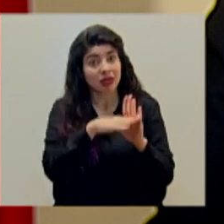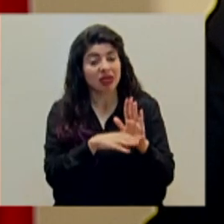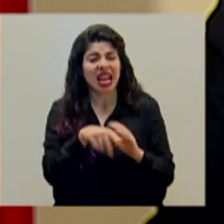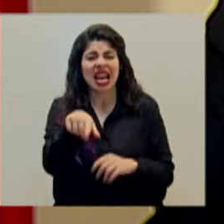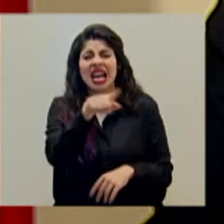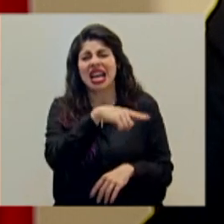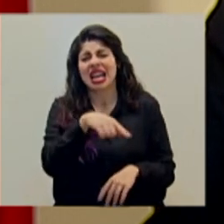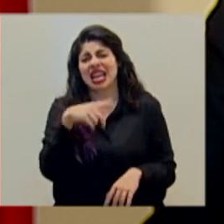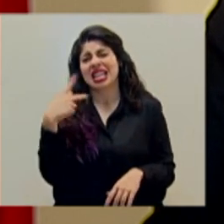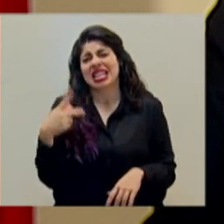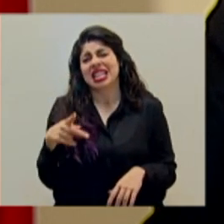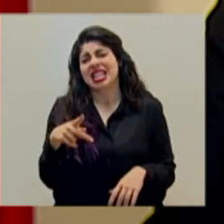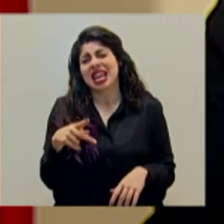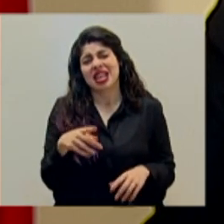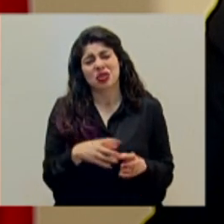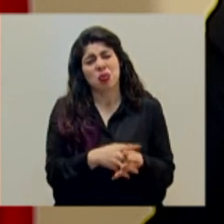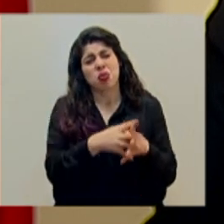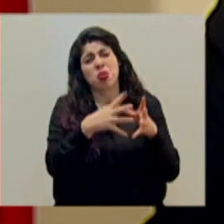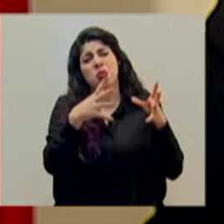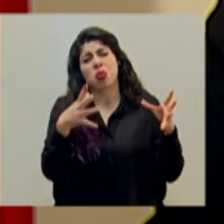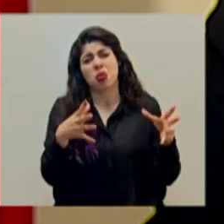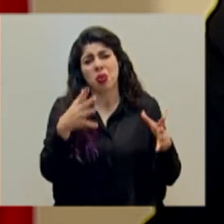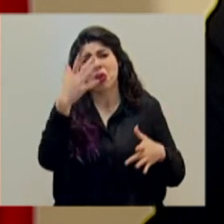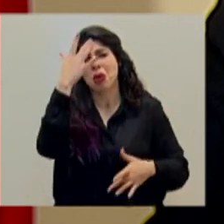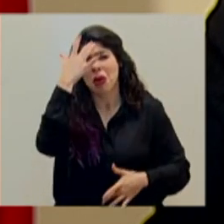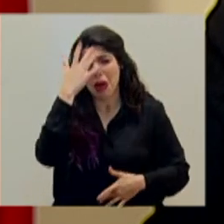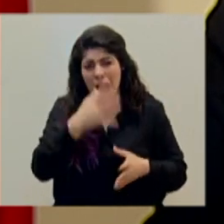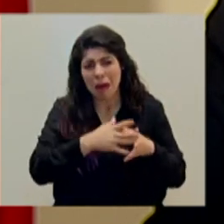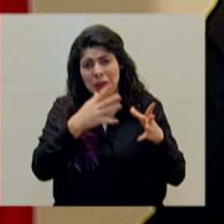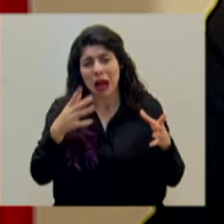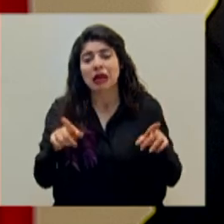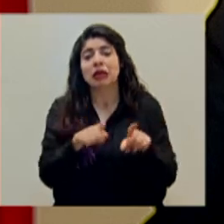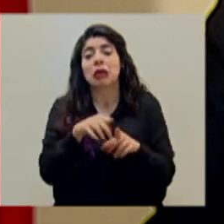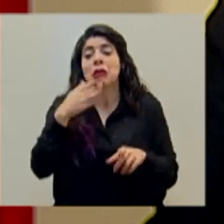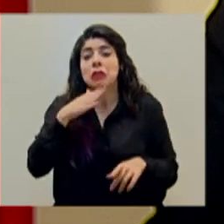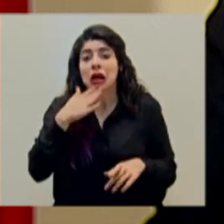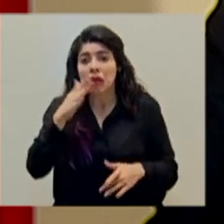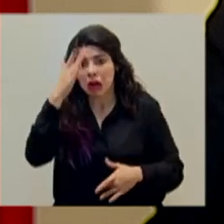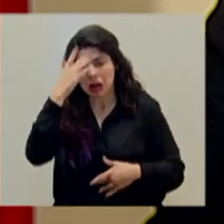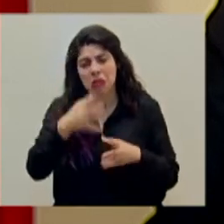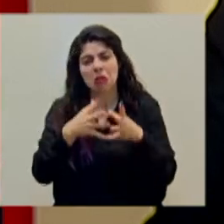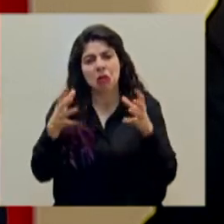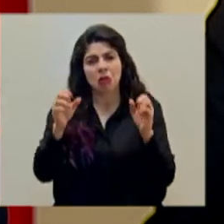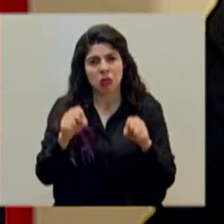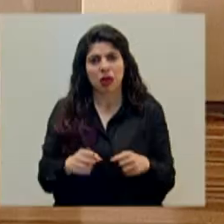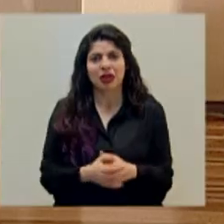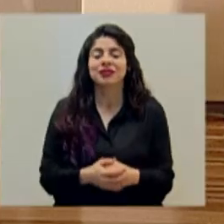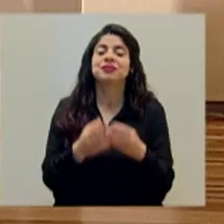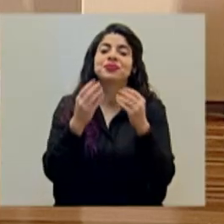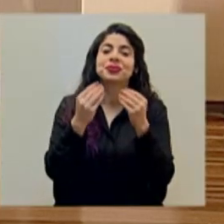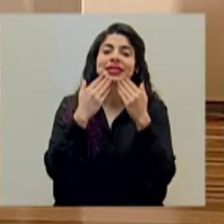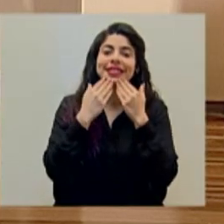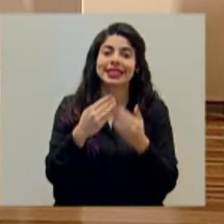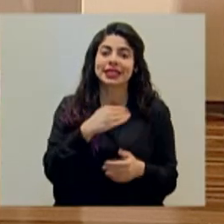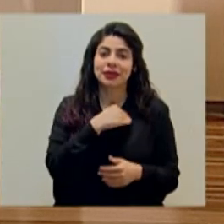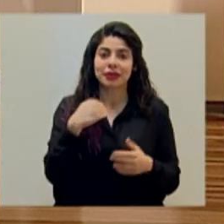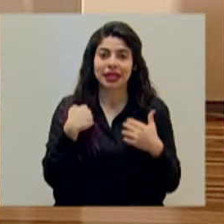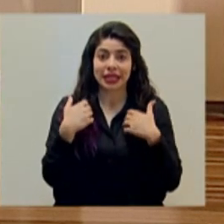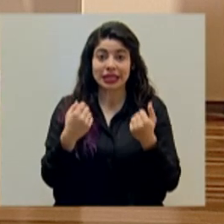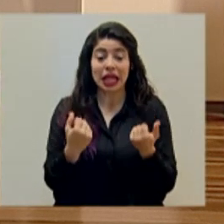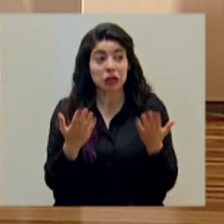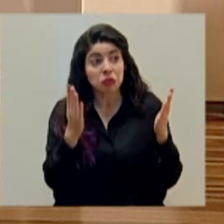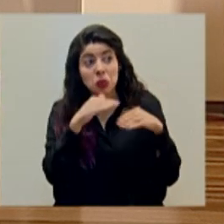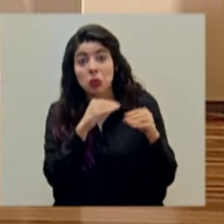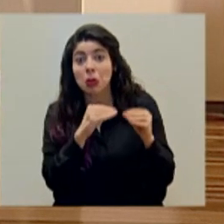va a incrementar enormemente de que hayan mucho más casos y mucho más casos graves también muchísimas gracias señor ministro de salud no